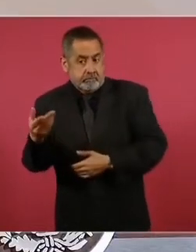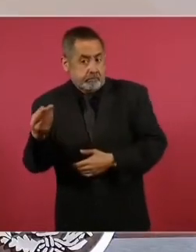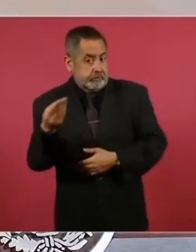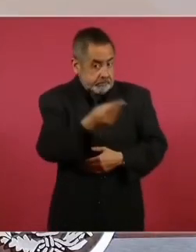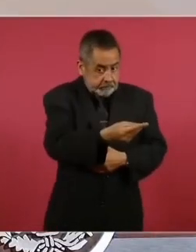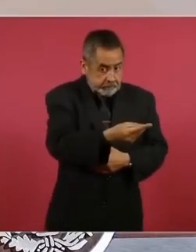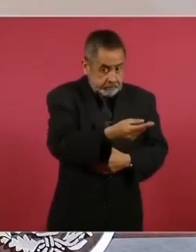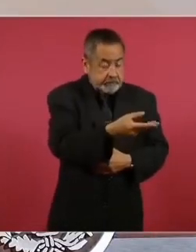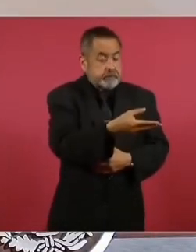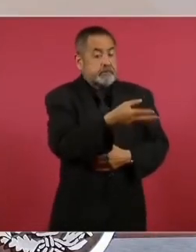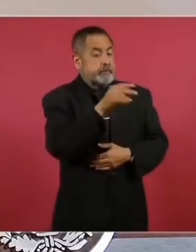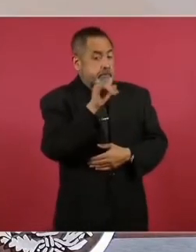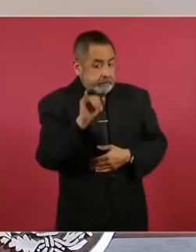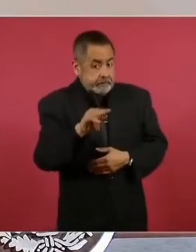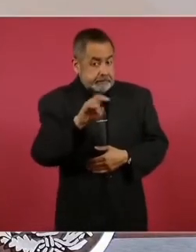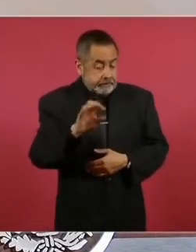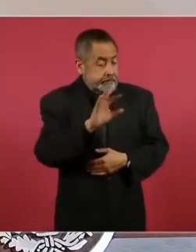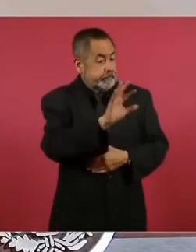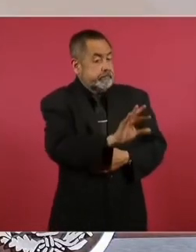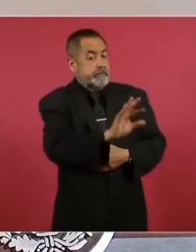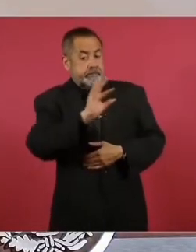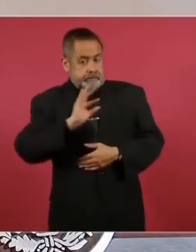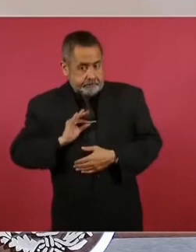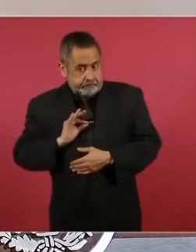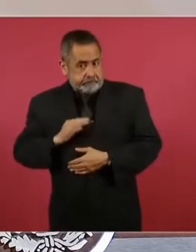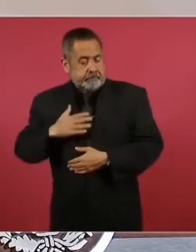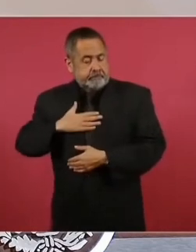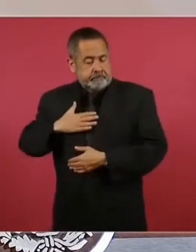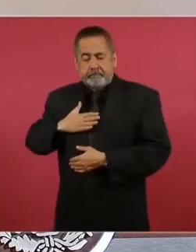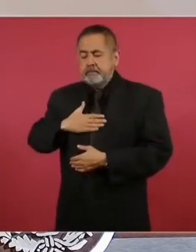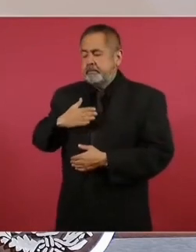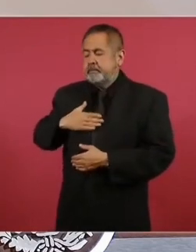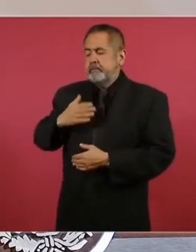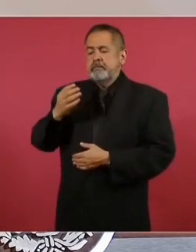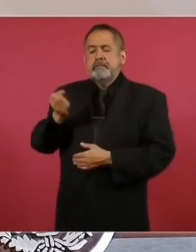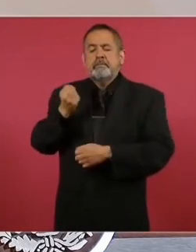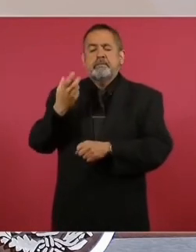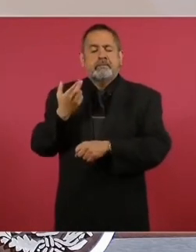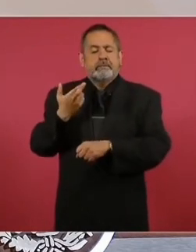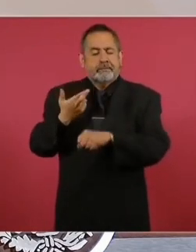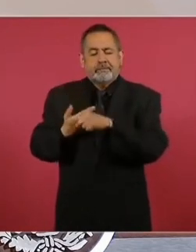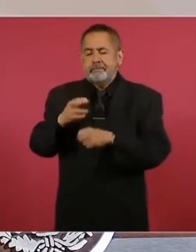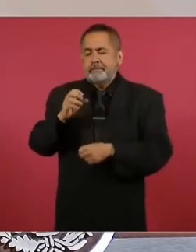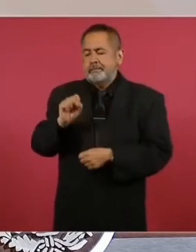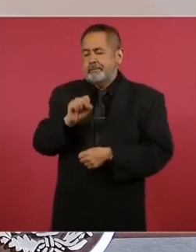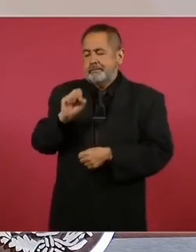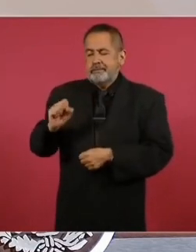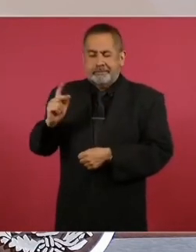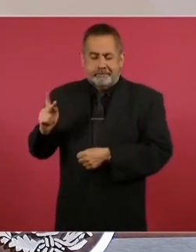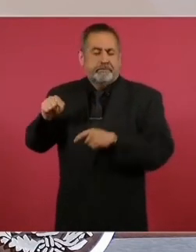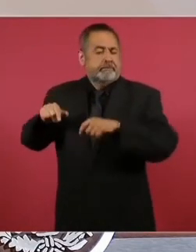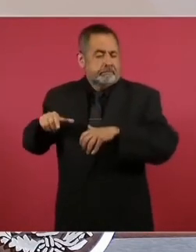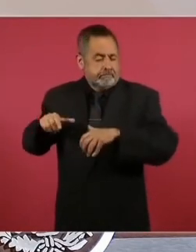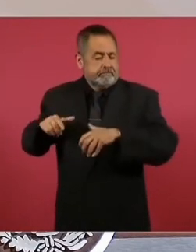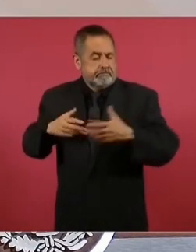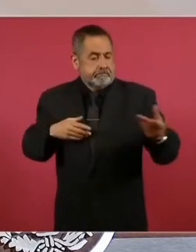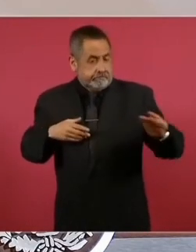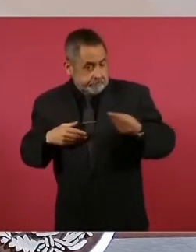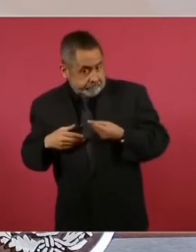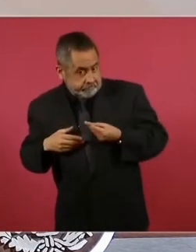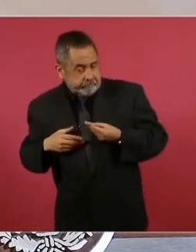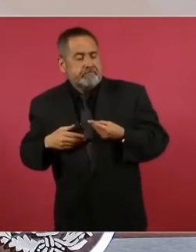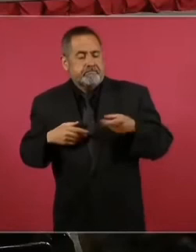INE comunicará esta solicitud a la Secretaría de Seguridad y Protección Ciudadana a fin de que